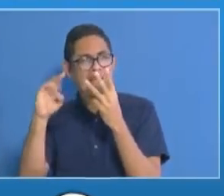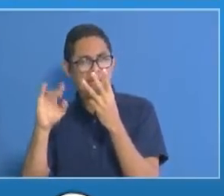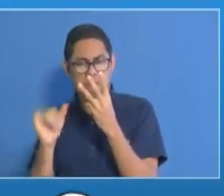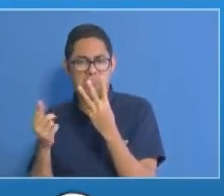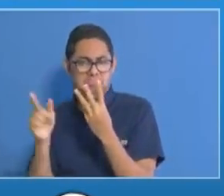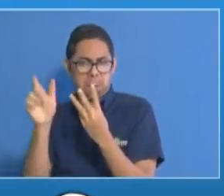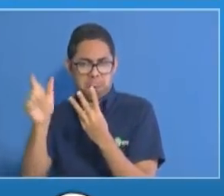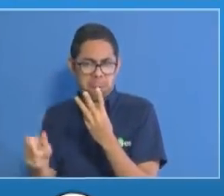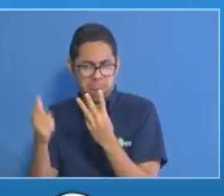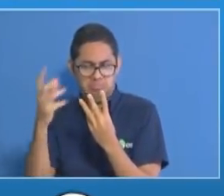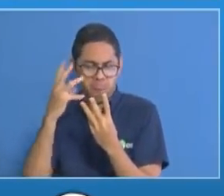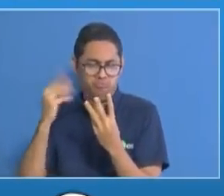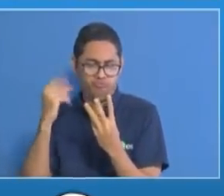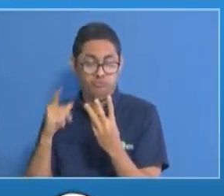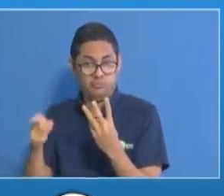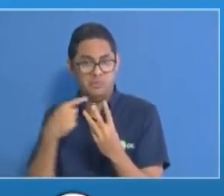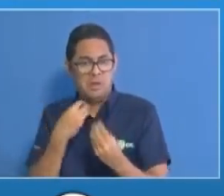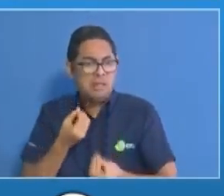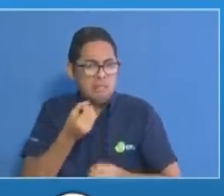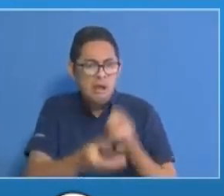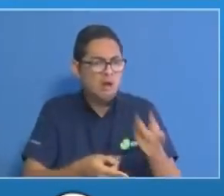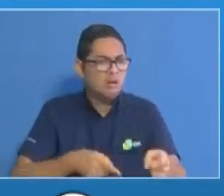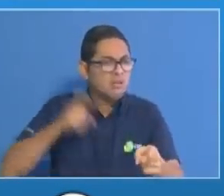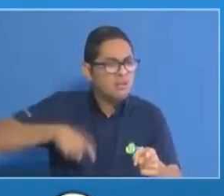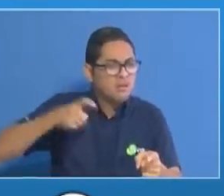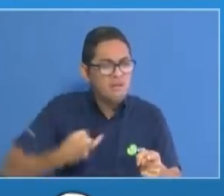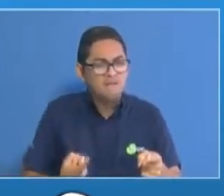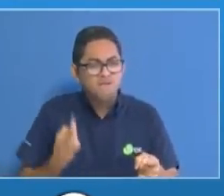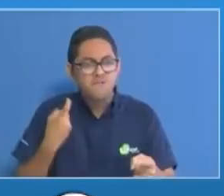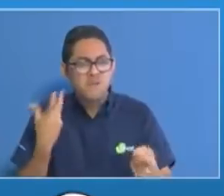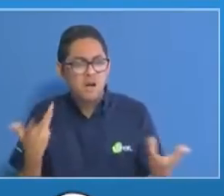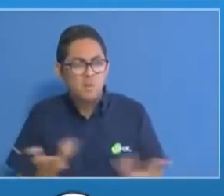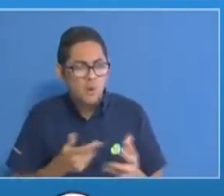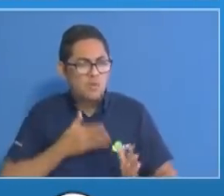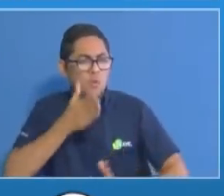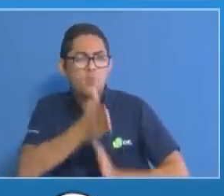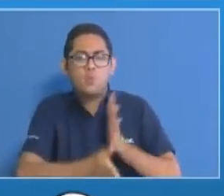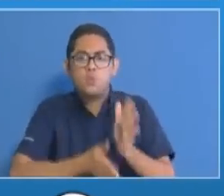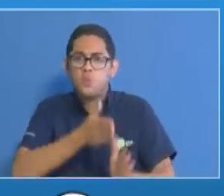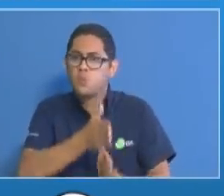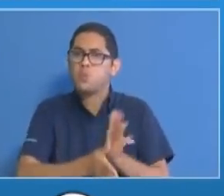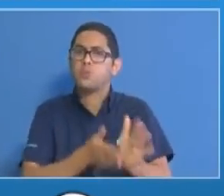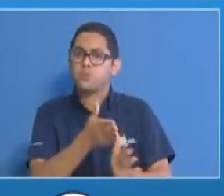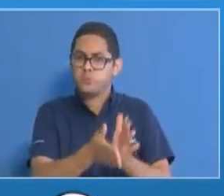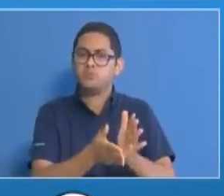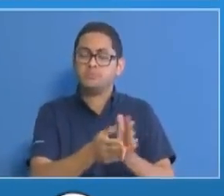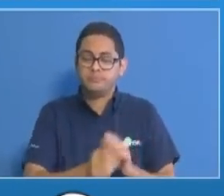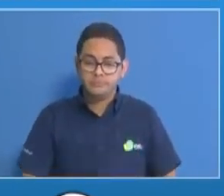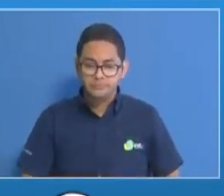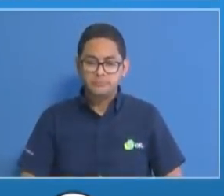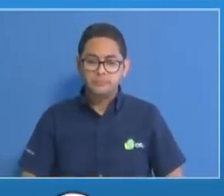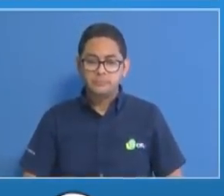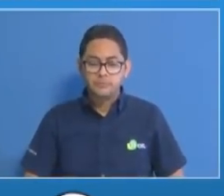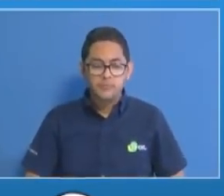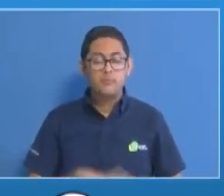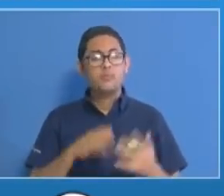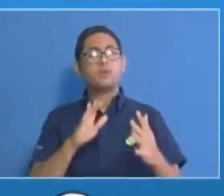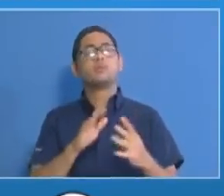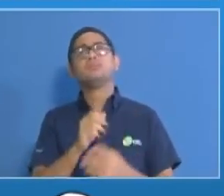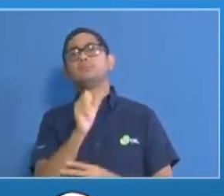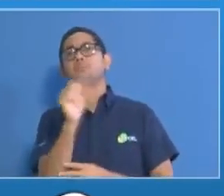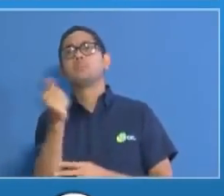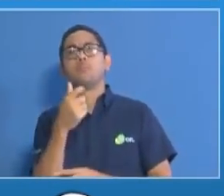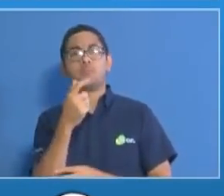insumos y todo lo que requieren para la atención de estos pacientes. En cuanto a la distribución